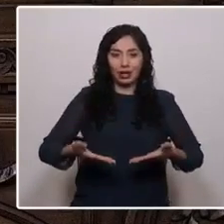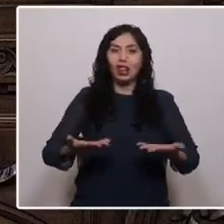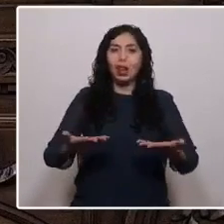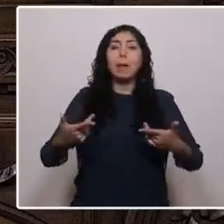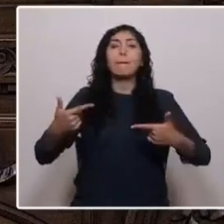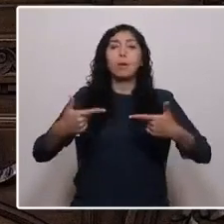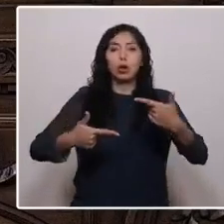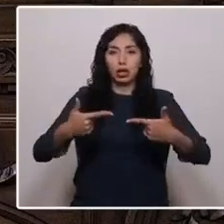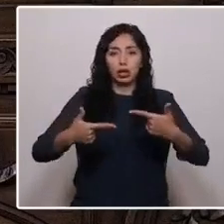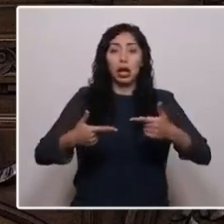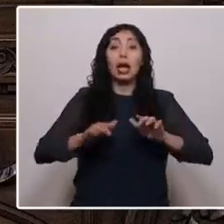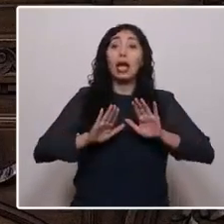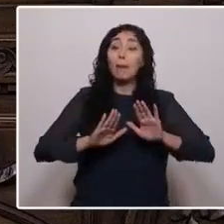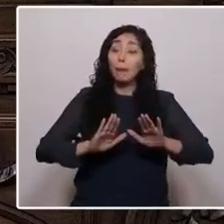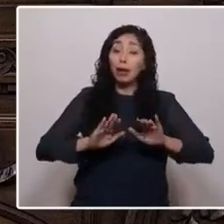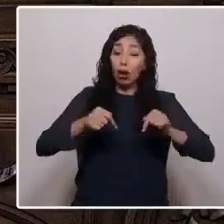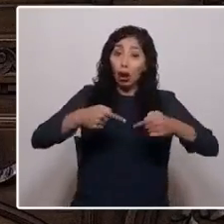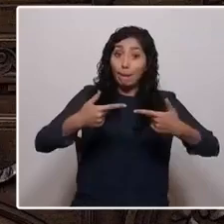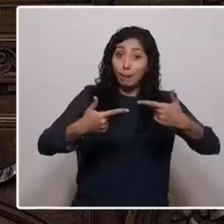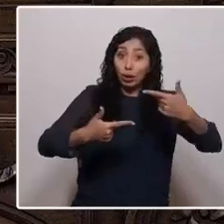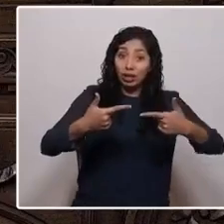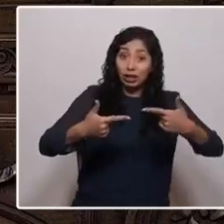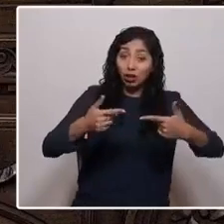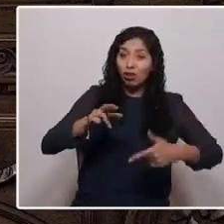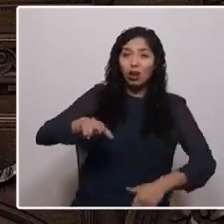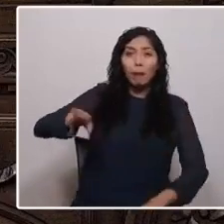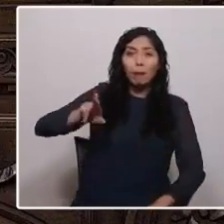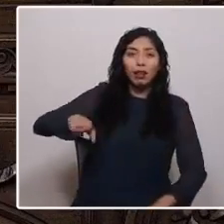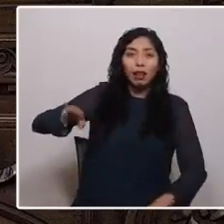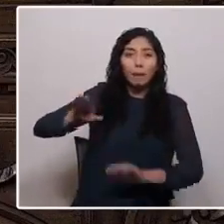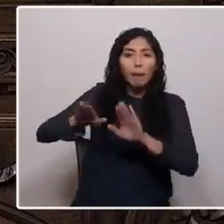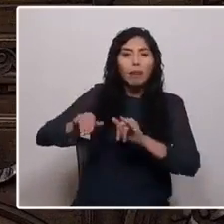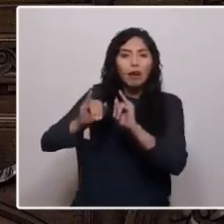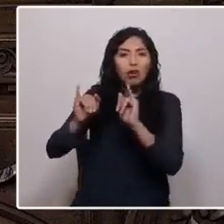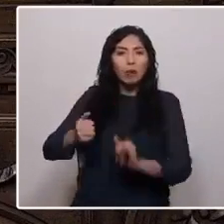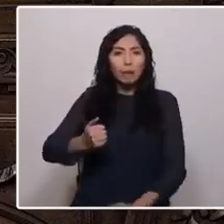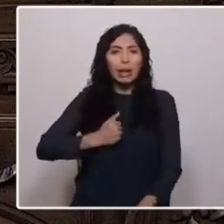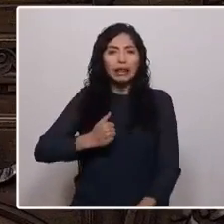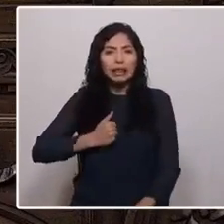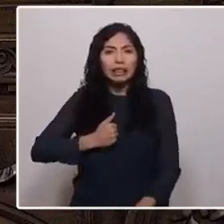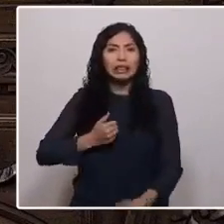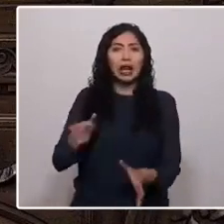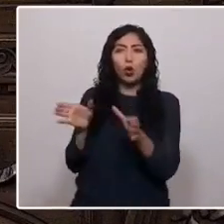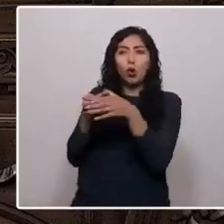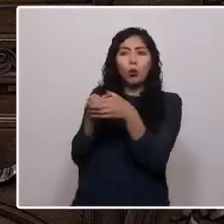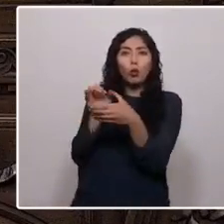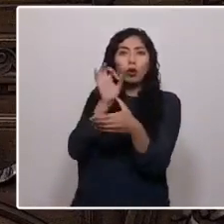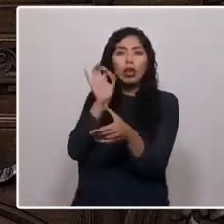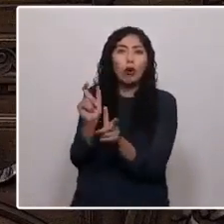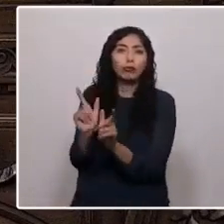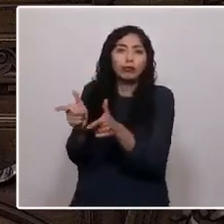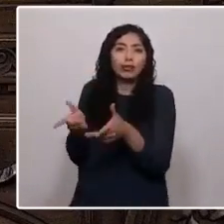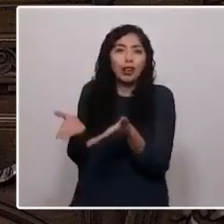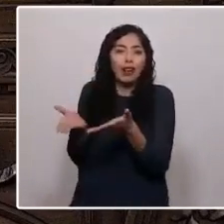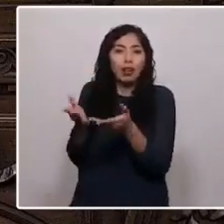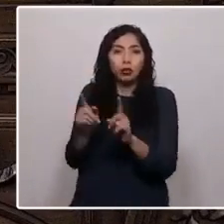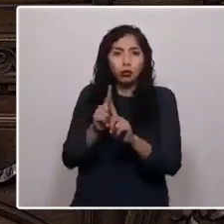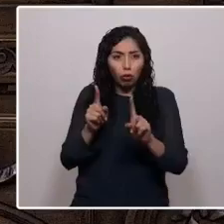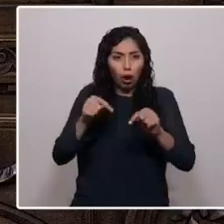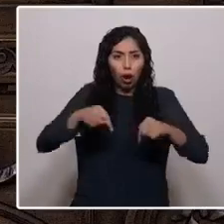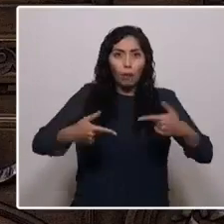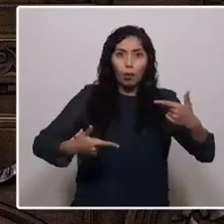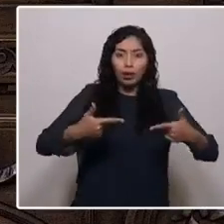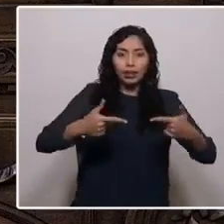Espero, eso sí, una política que no replique las lógicas patriarcales, excluyentes y elitistas. Espero una política humanizada, feminista,